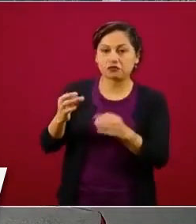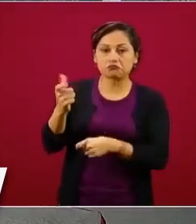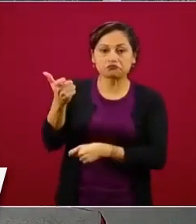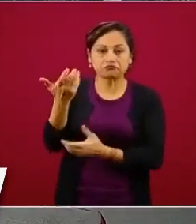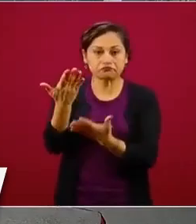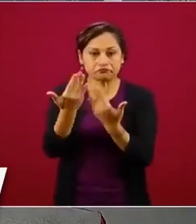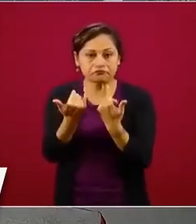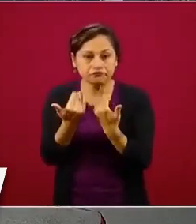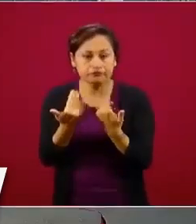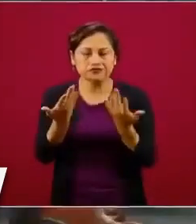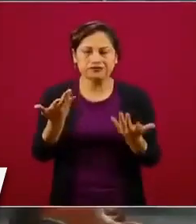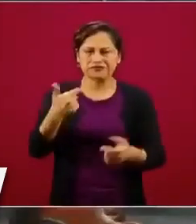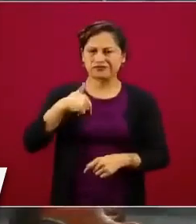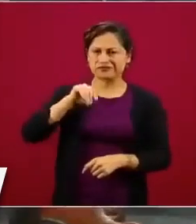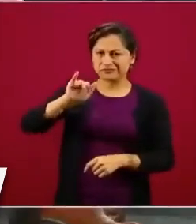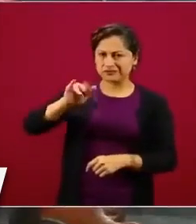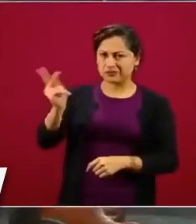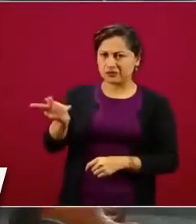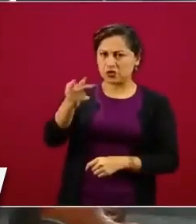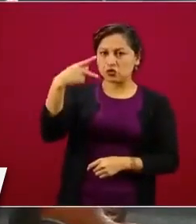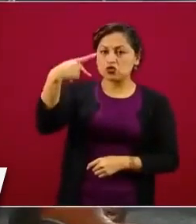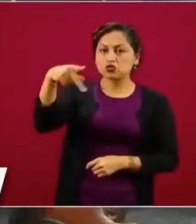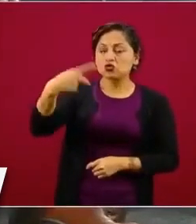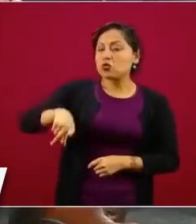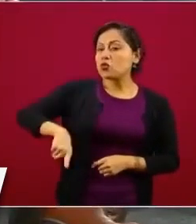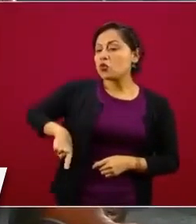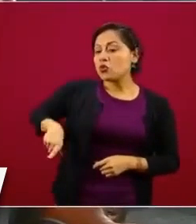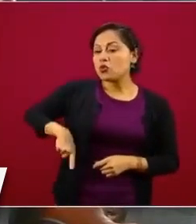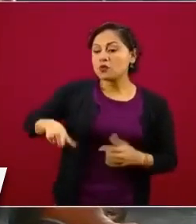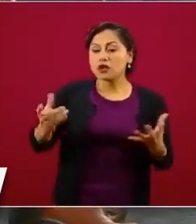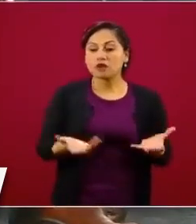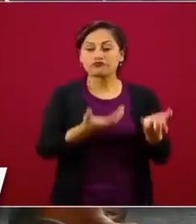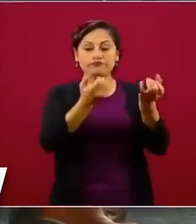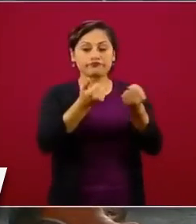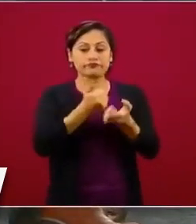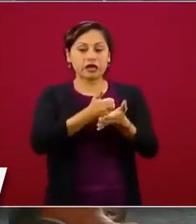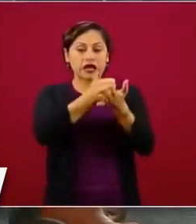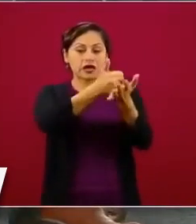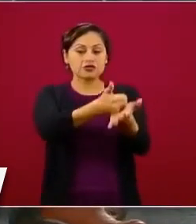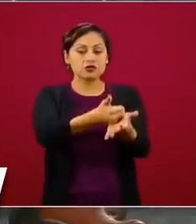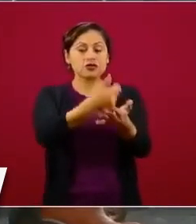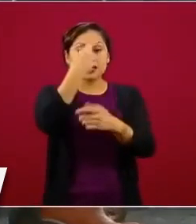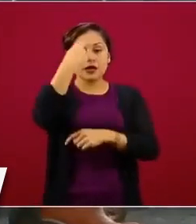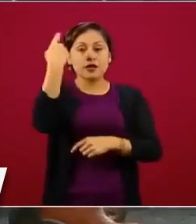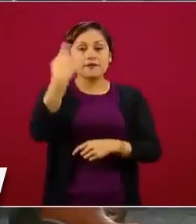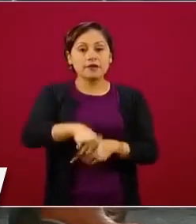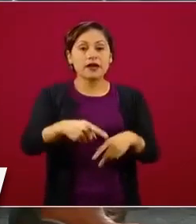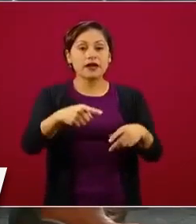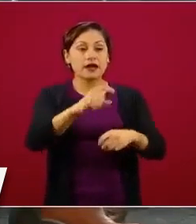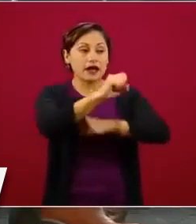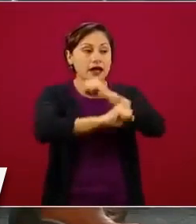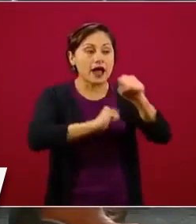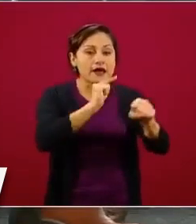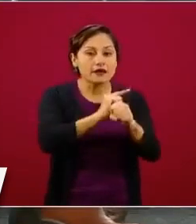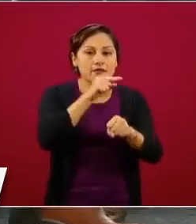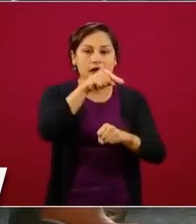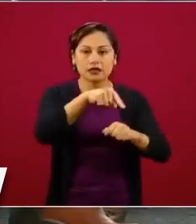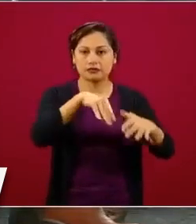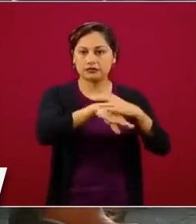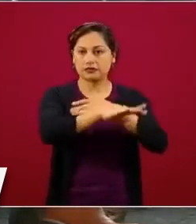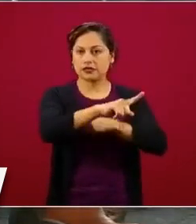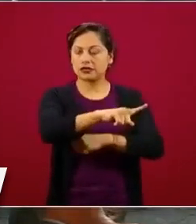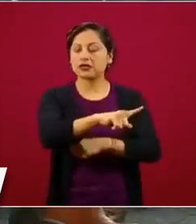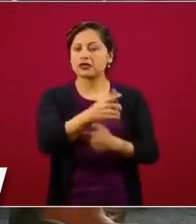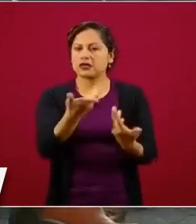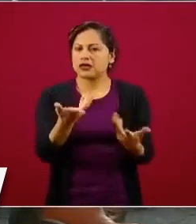planteando para poder mantener con vida, sobre todo a los ejemplares que están ahí y que no se